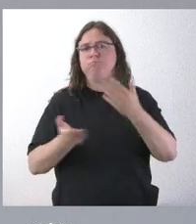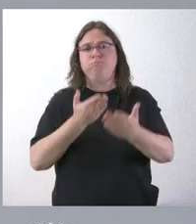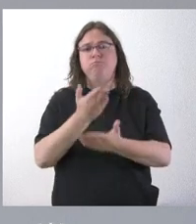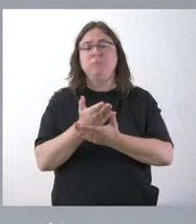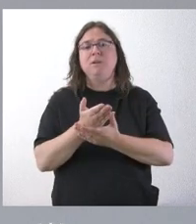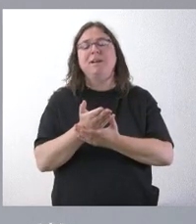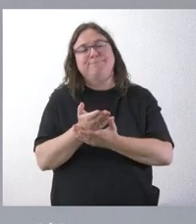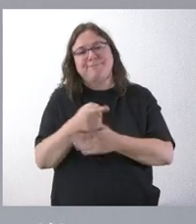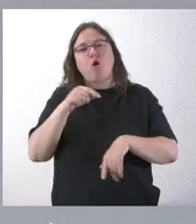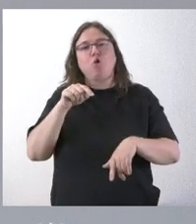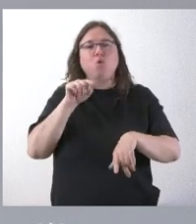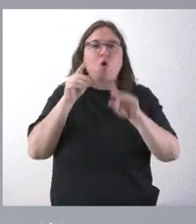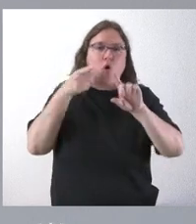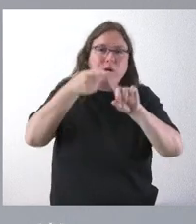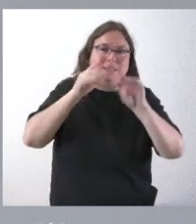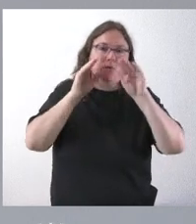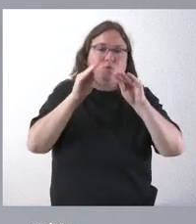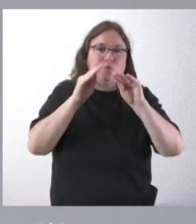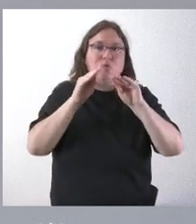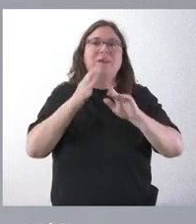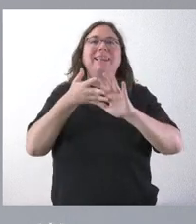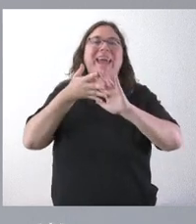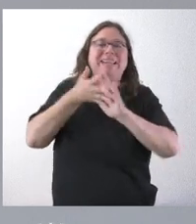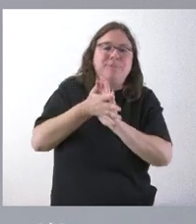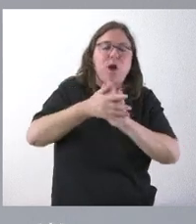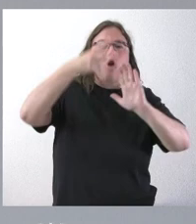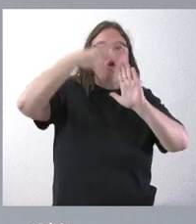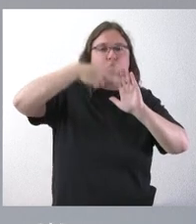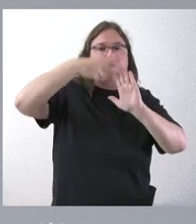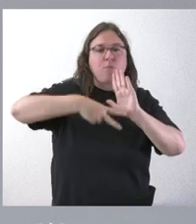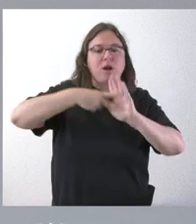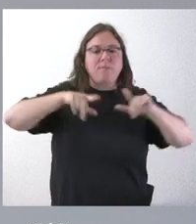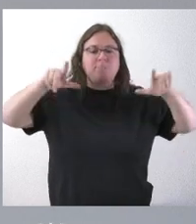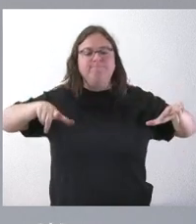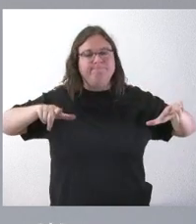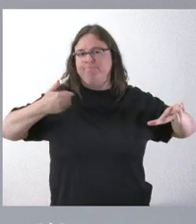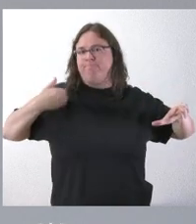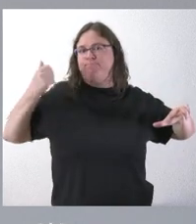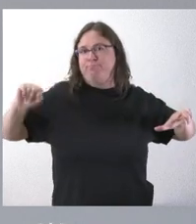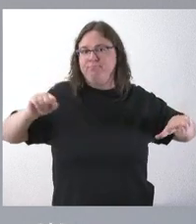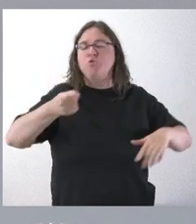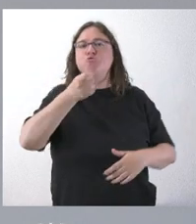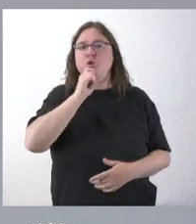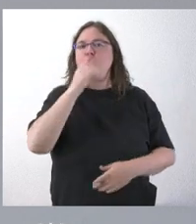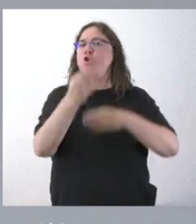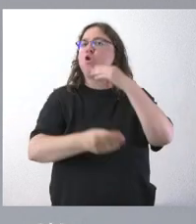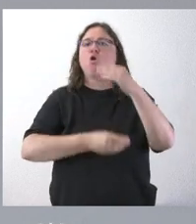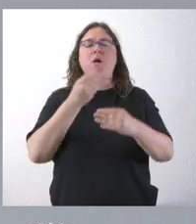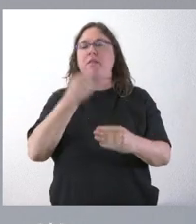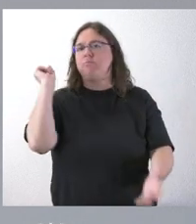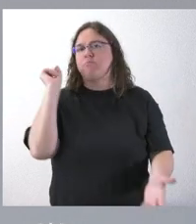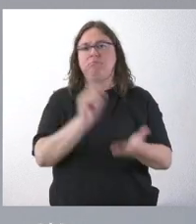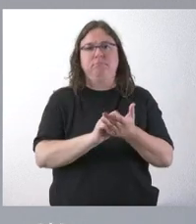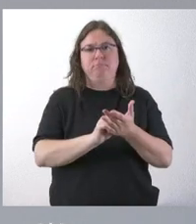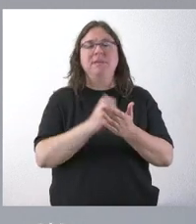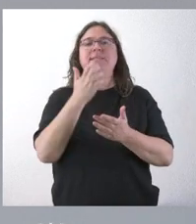fondo en la definición del campo de fútbol que consideramos que se ve vulnerado y lo haremos con la inmediatez que nos